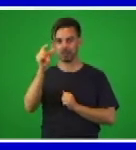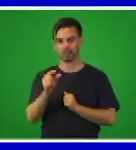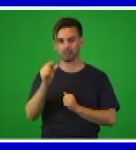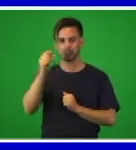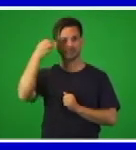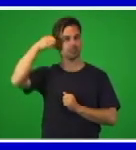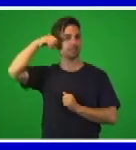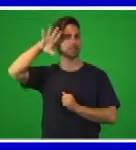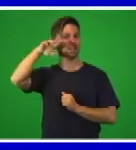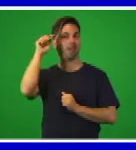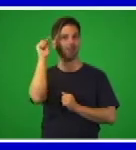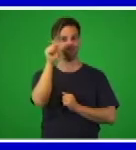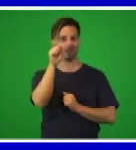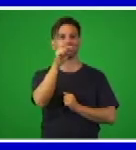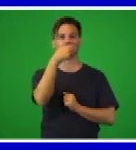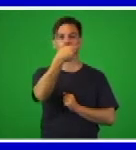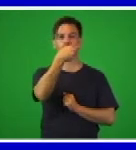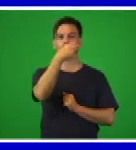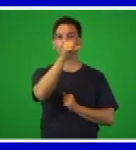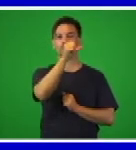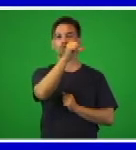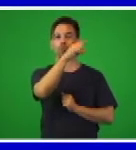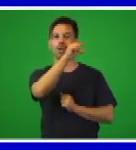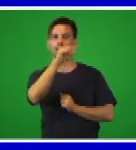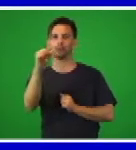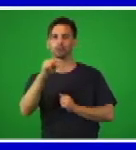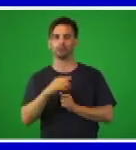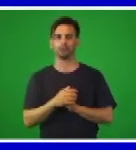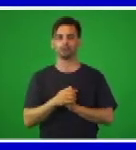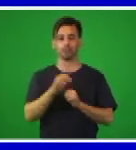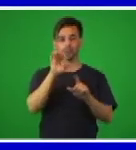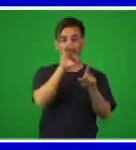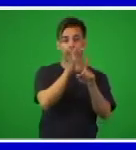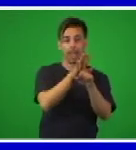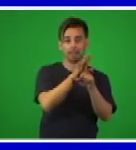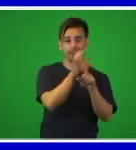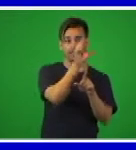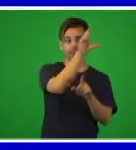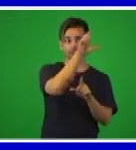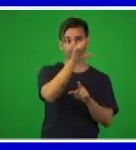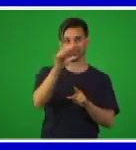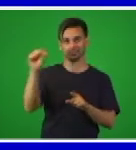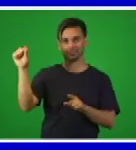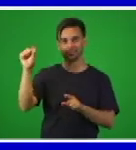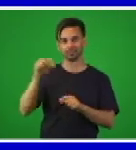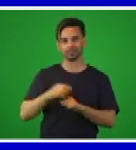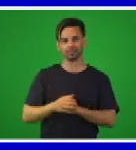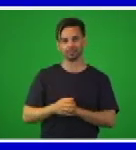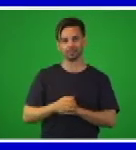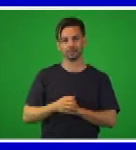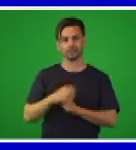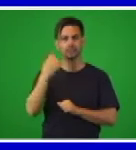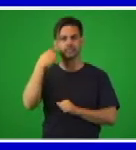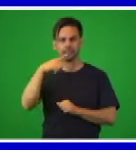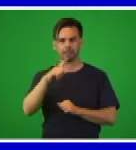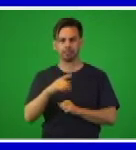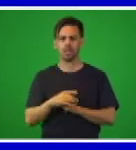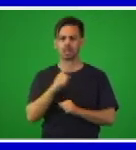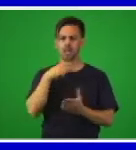sujeto en esa oración al principio. Pues podemos también, le sugerimos una actividad para lograr